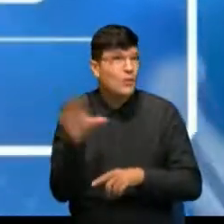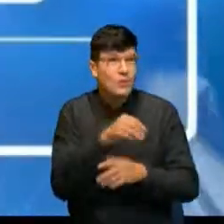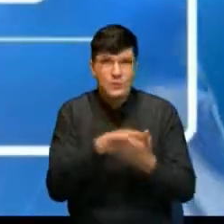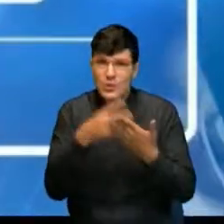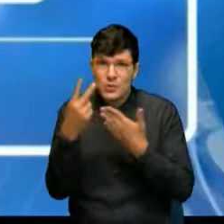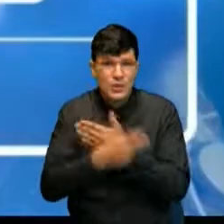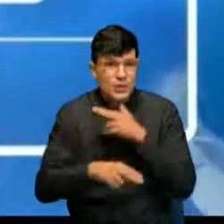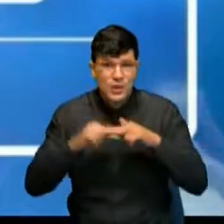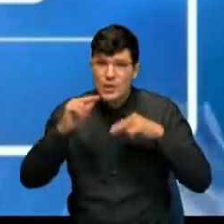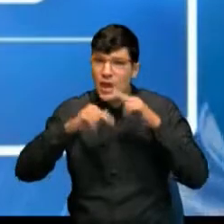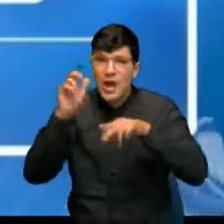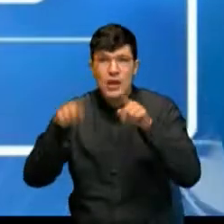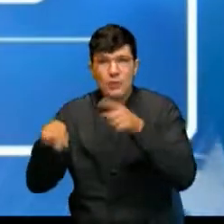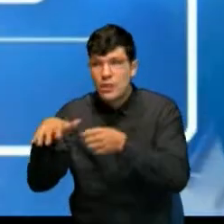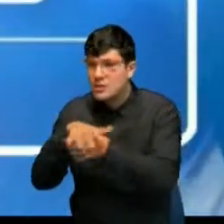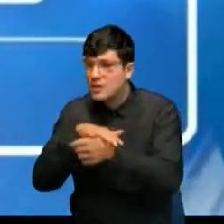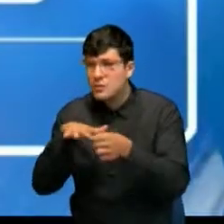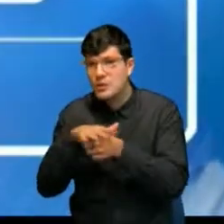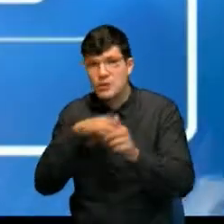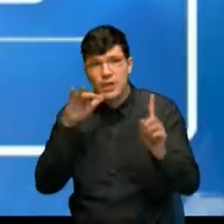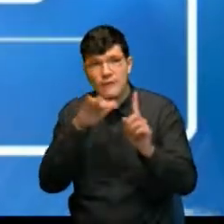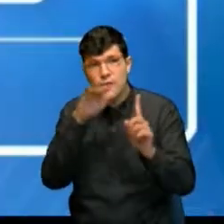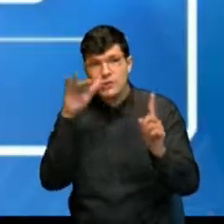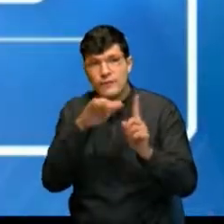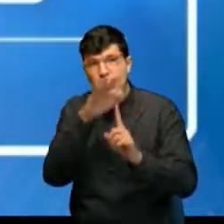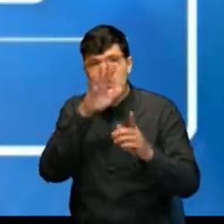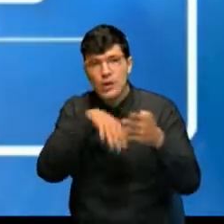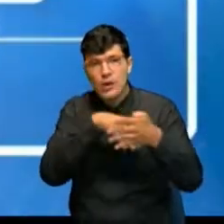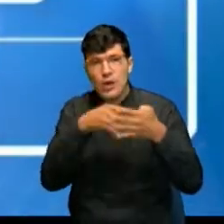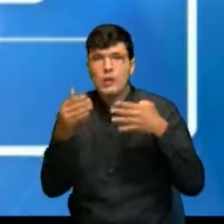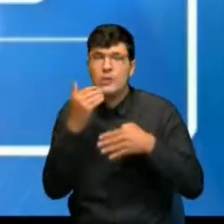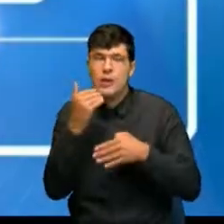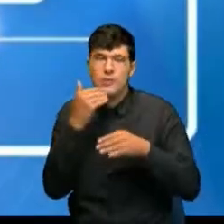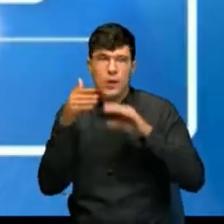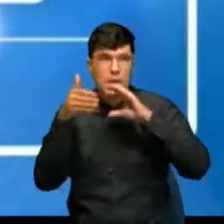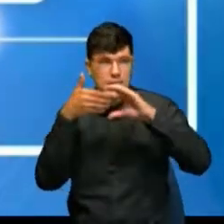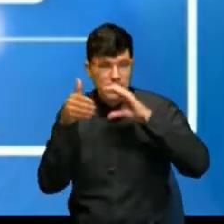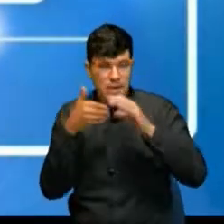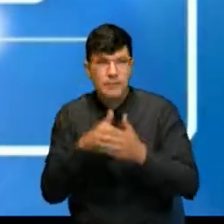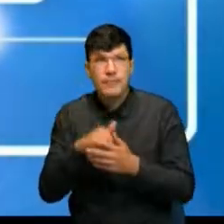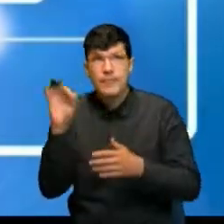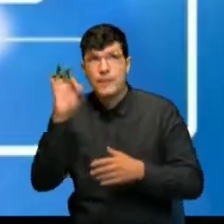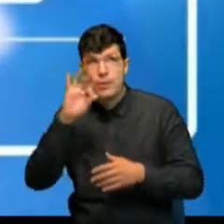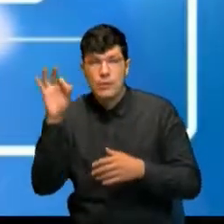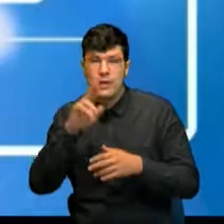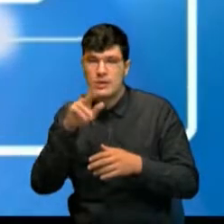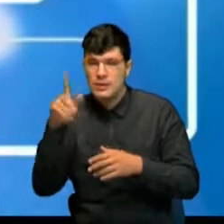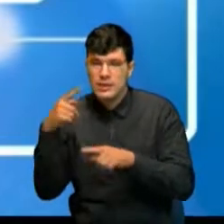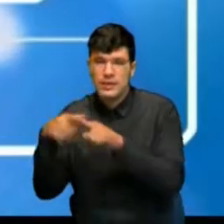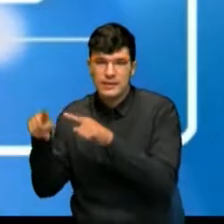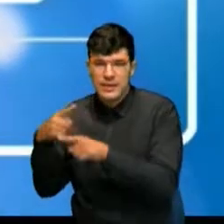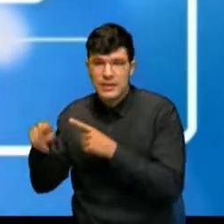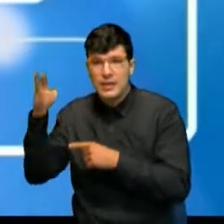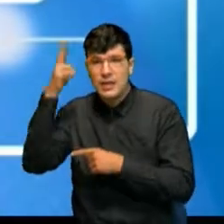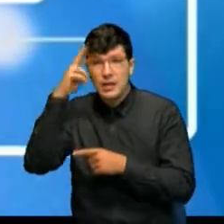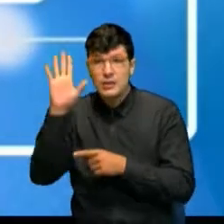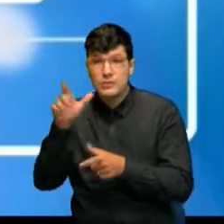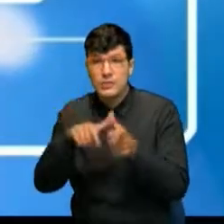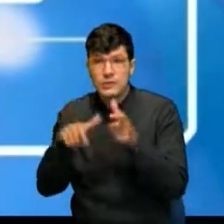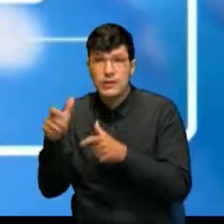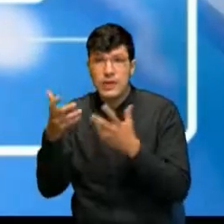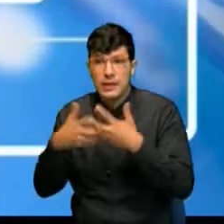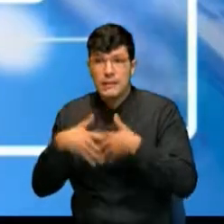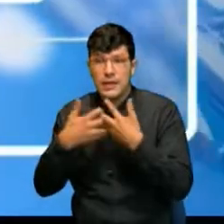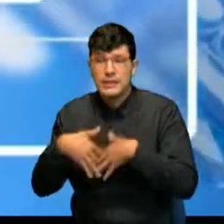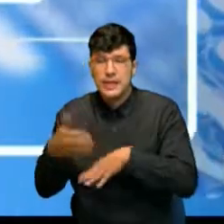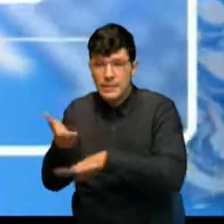obra hay situaciones externas que influyen en estos cronogramas, por ejemplo el clima u otras razones. Ellos como constructora pidieron